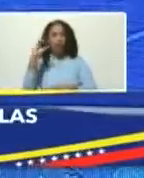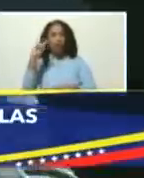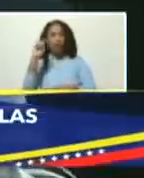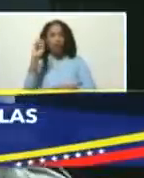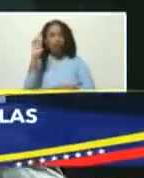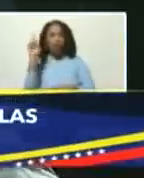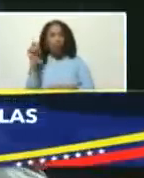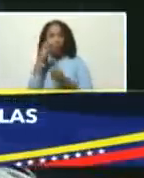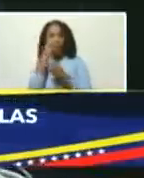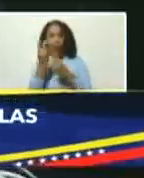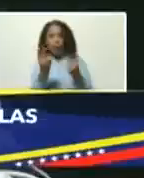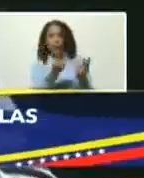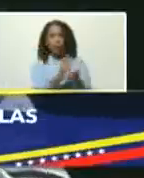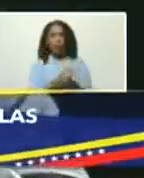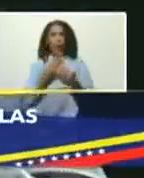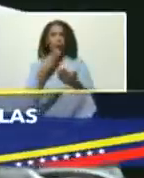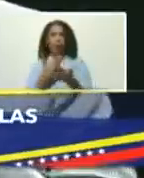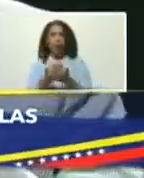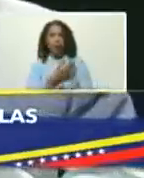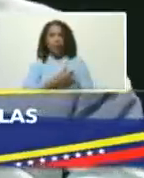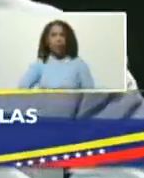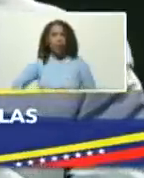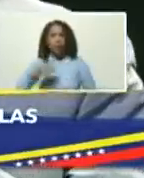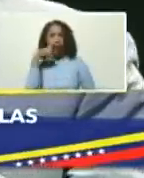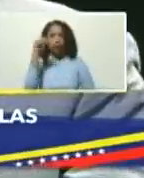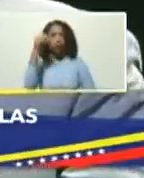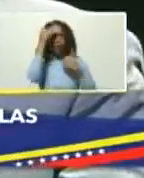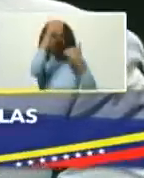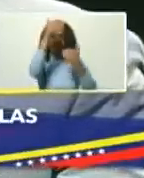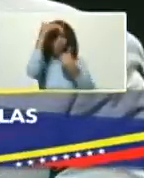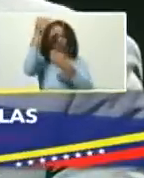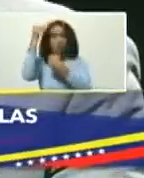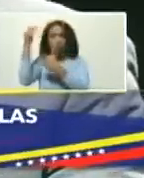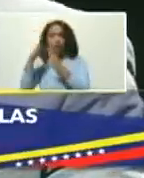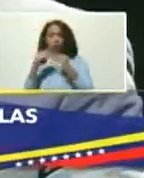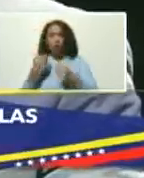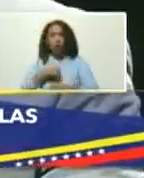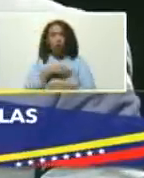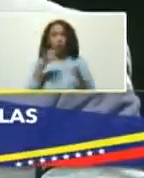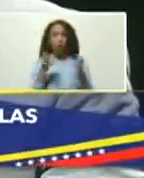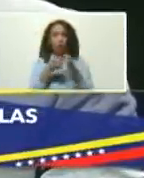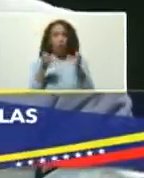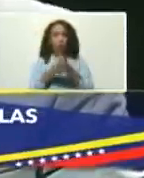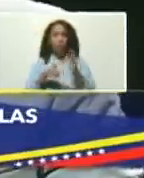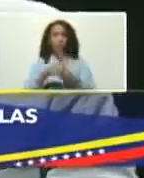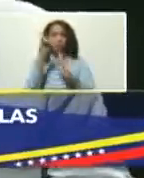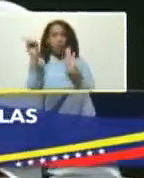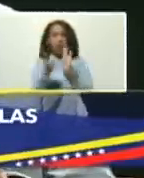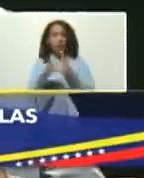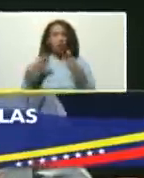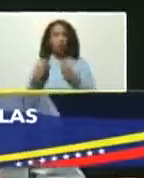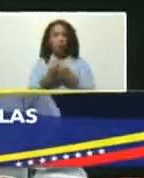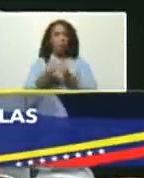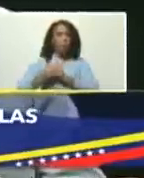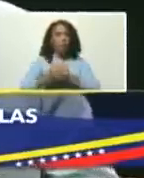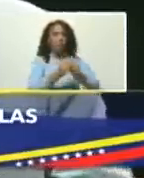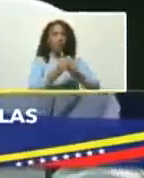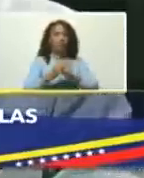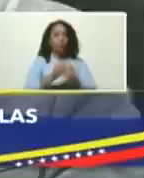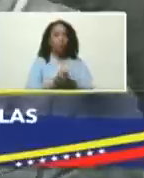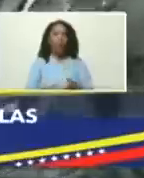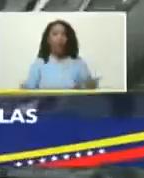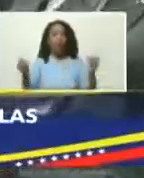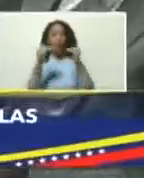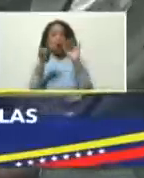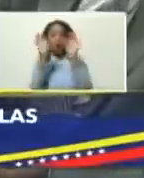gracias presidente Nicolás Maduro saludar a todo nuestro cuerpo diplomático que nos acompaña de igual manera a